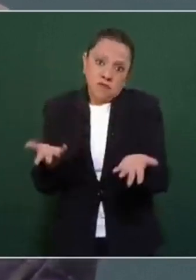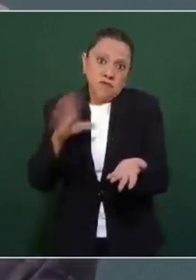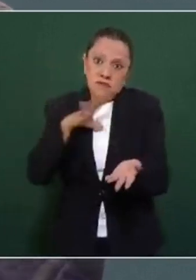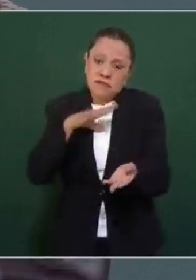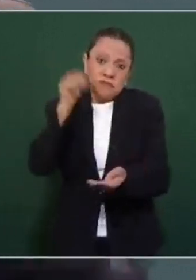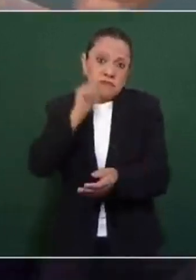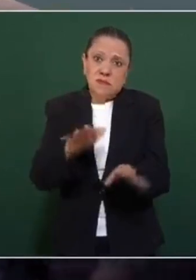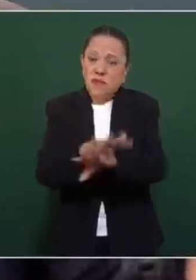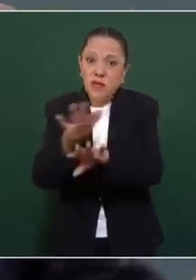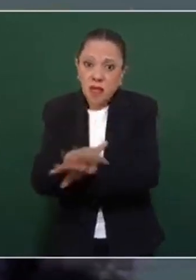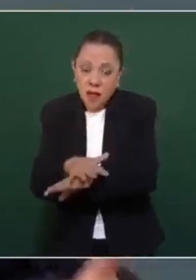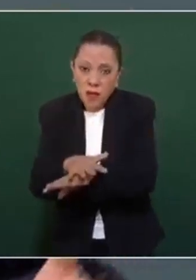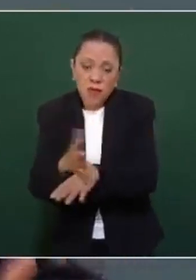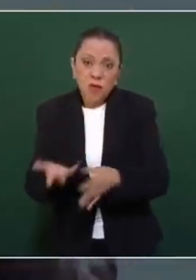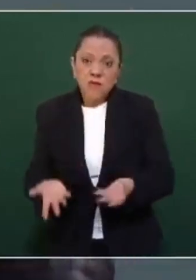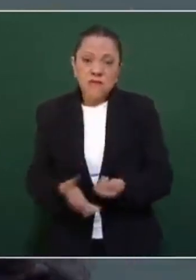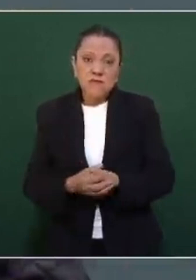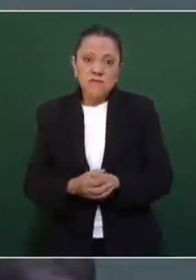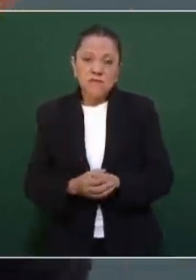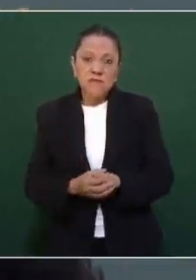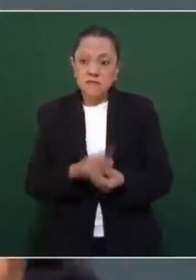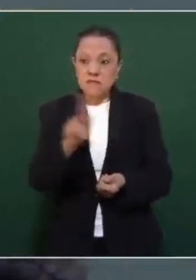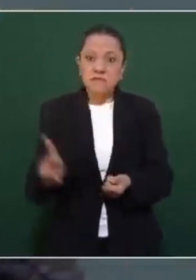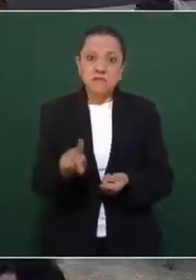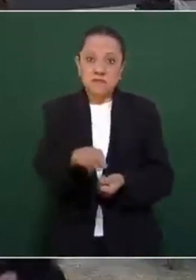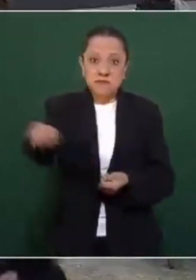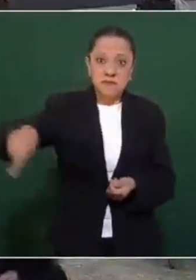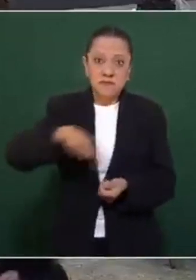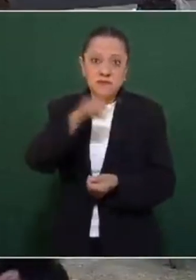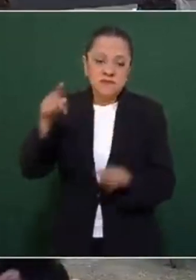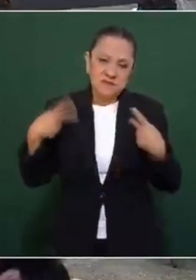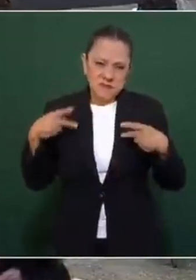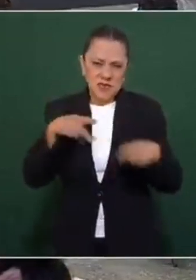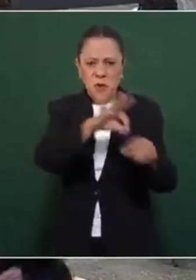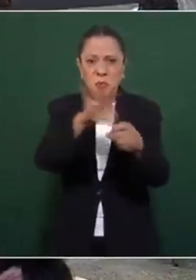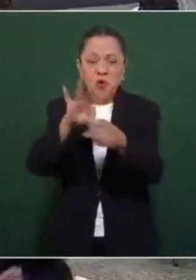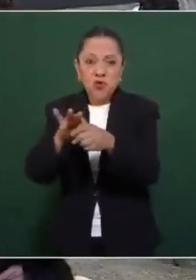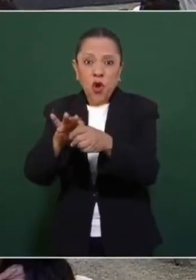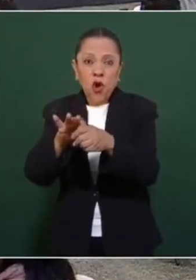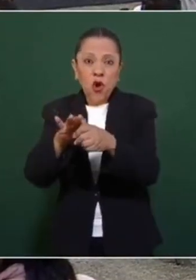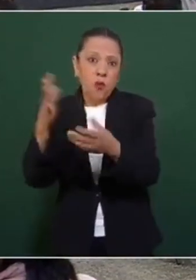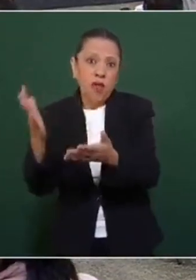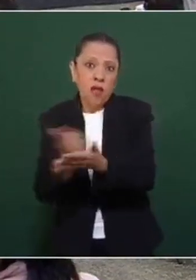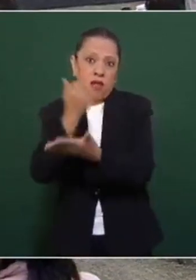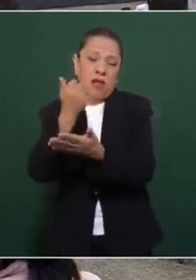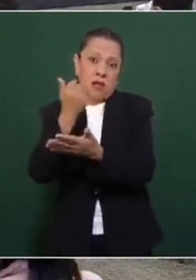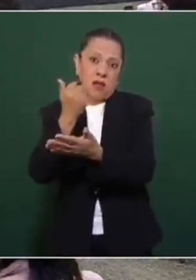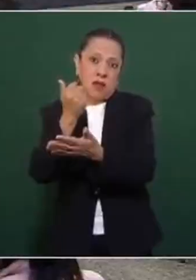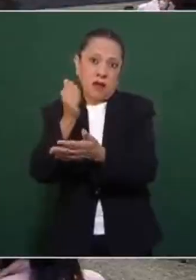no quiso el pueblo que ganaran los otros partidos